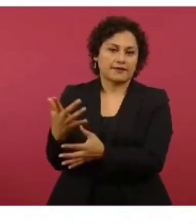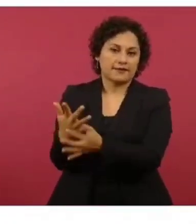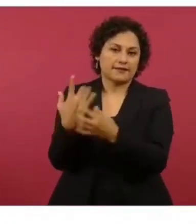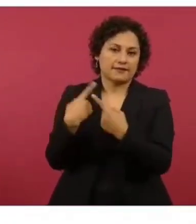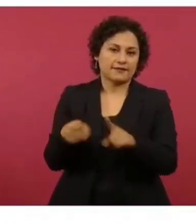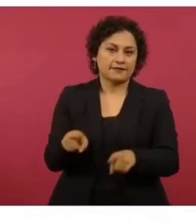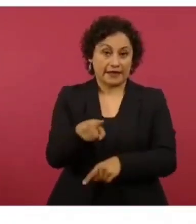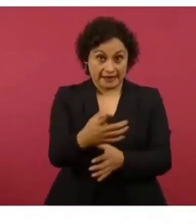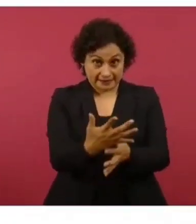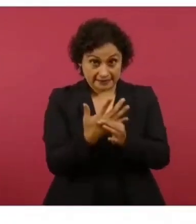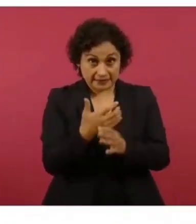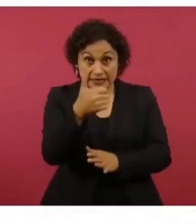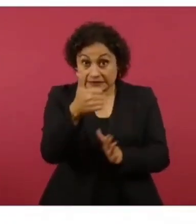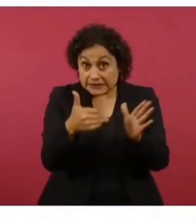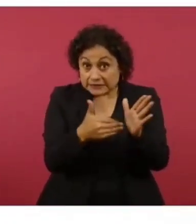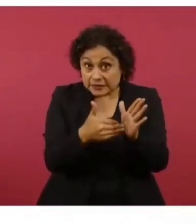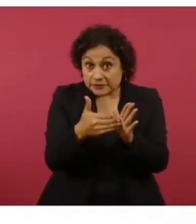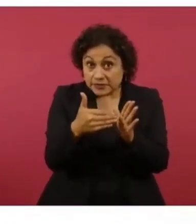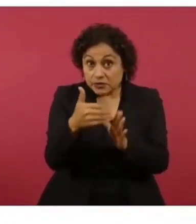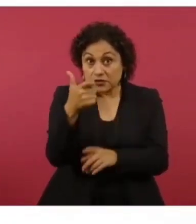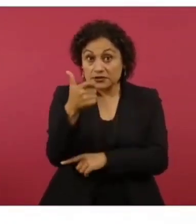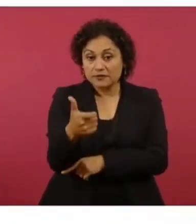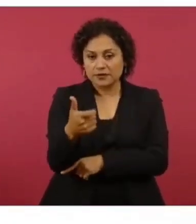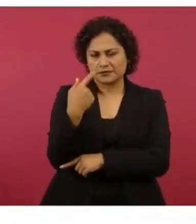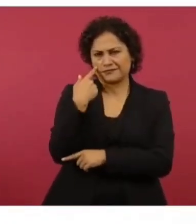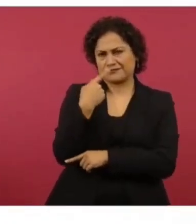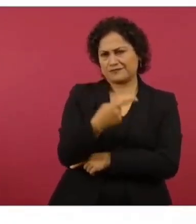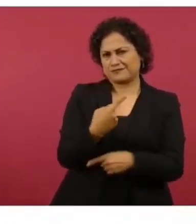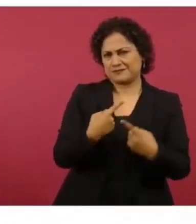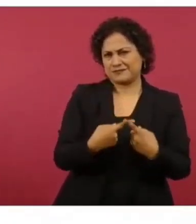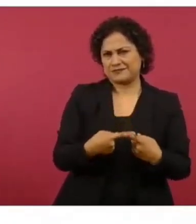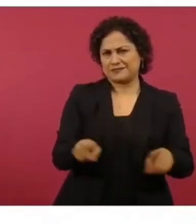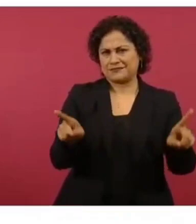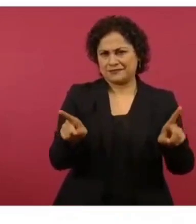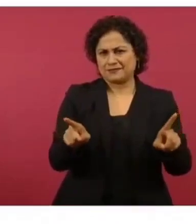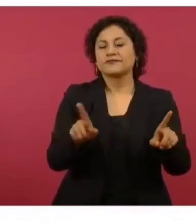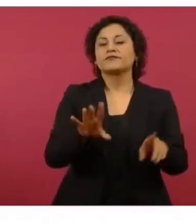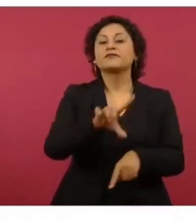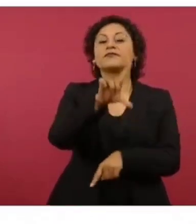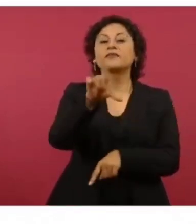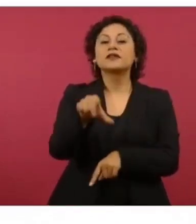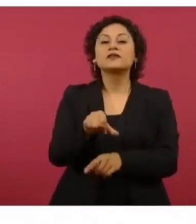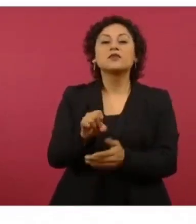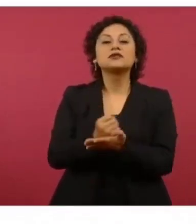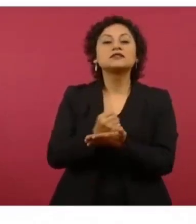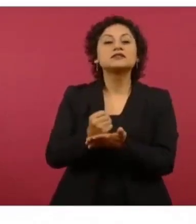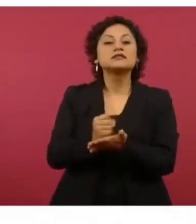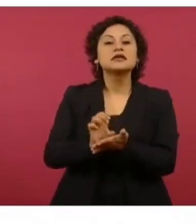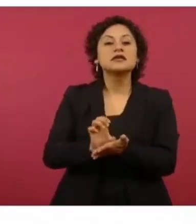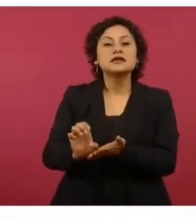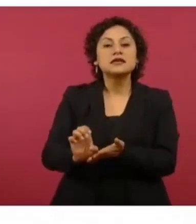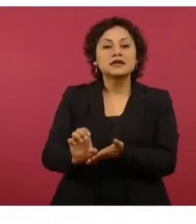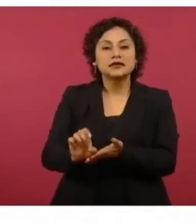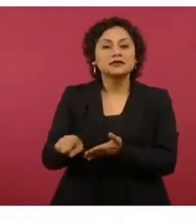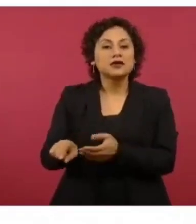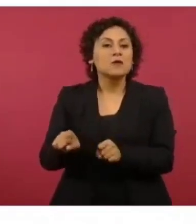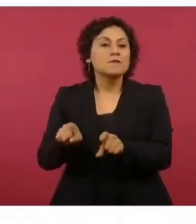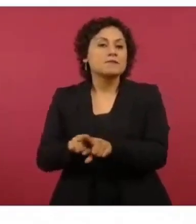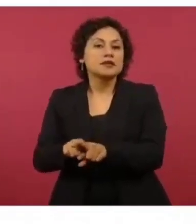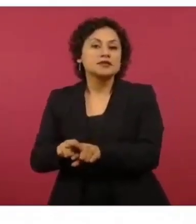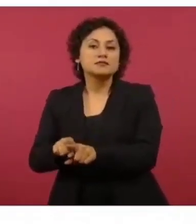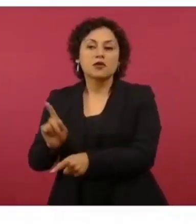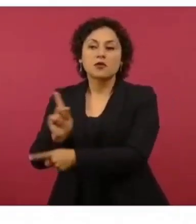6.000 millones de pesos. Recordemos que como la obra se hizo a través de crédito, realmente se terminó pagando por financiamiento